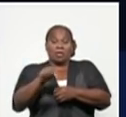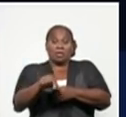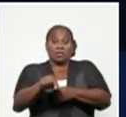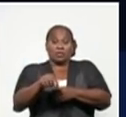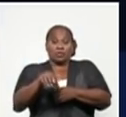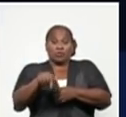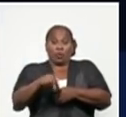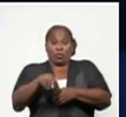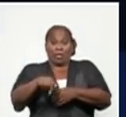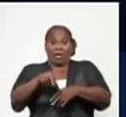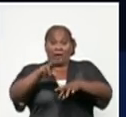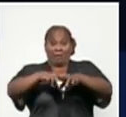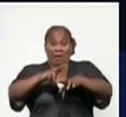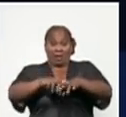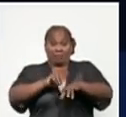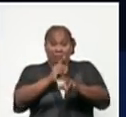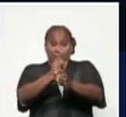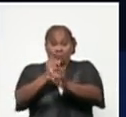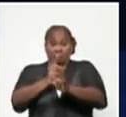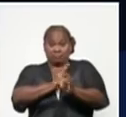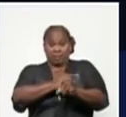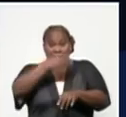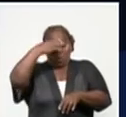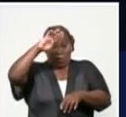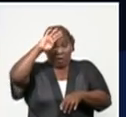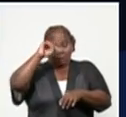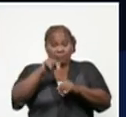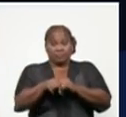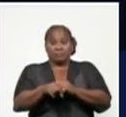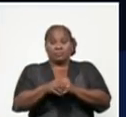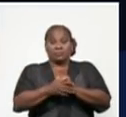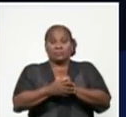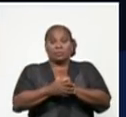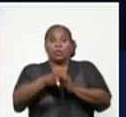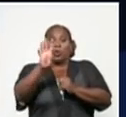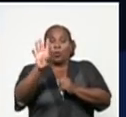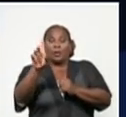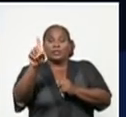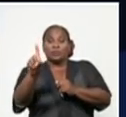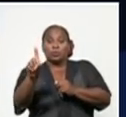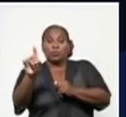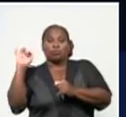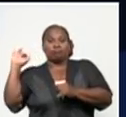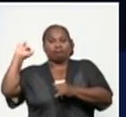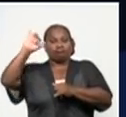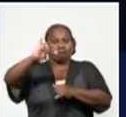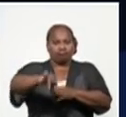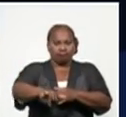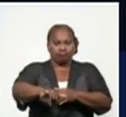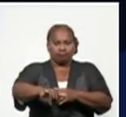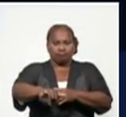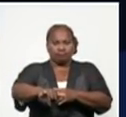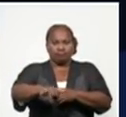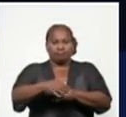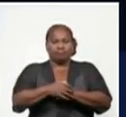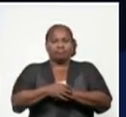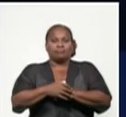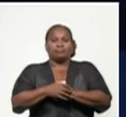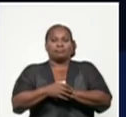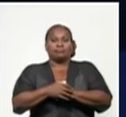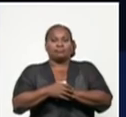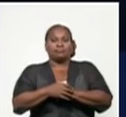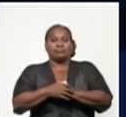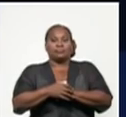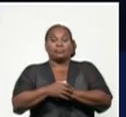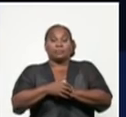territorio de transmisión en nuestro país, y 41 son importados, arribaron del exterior. Los